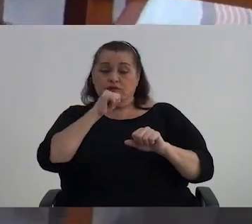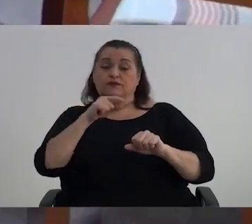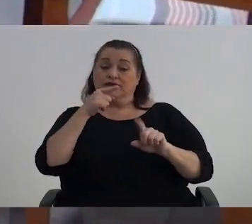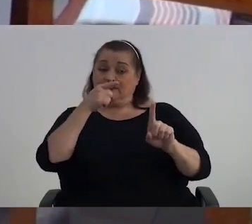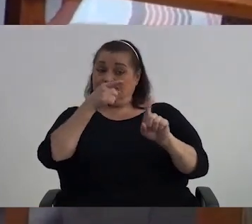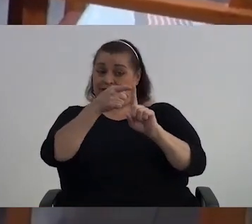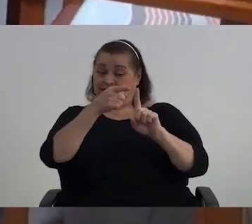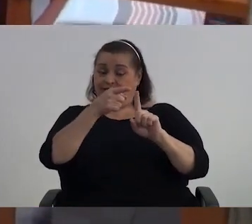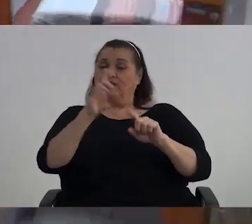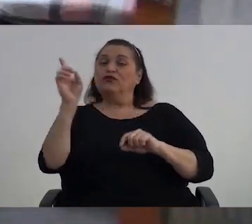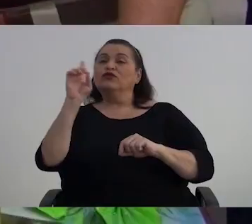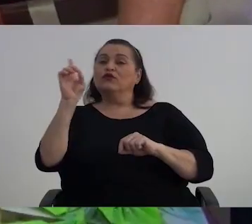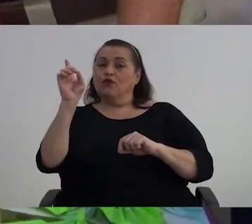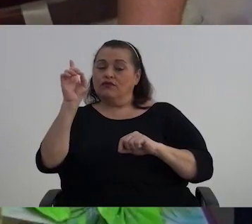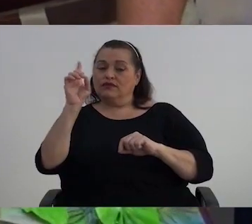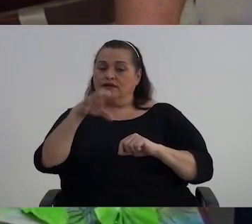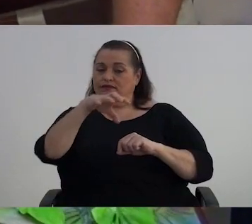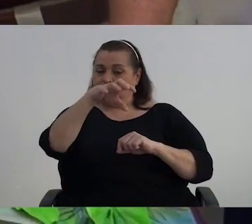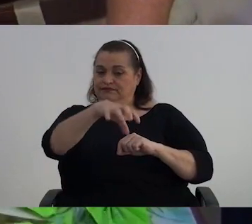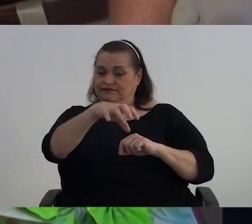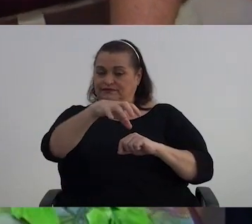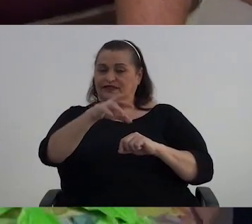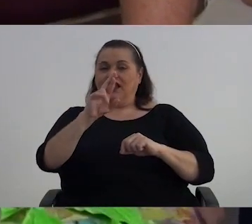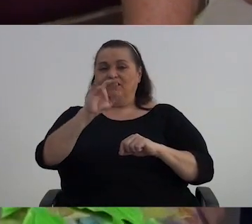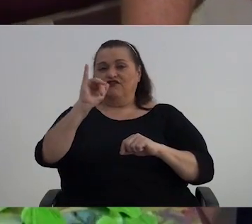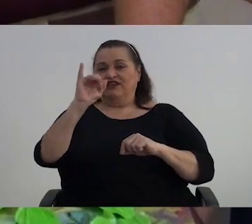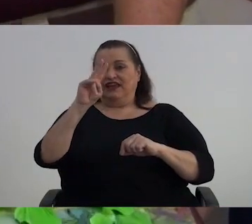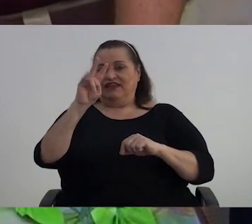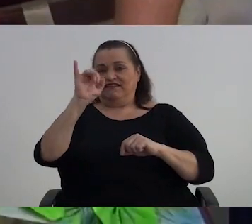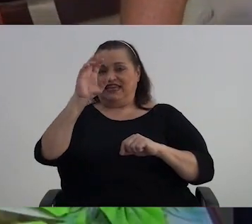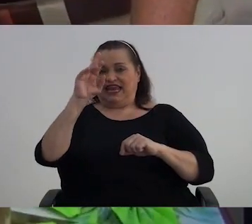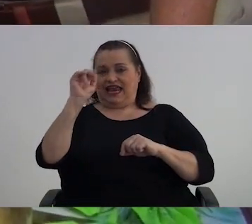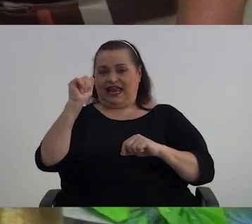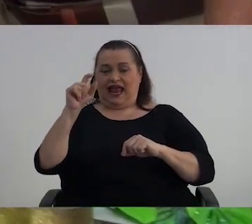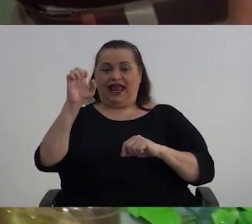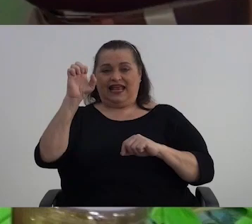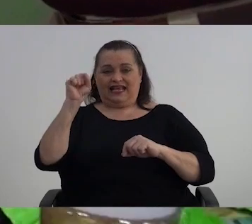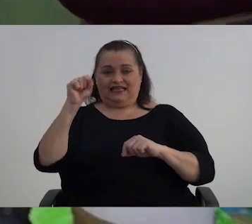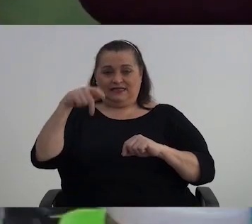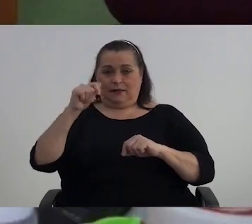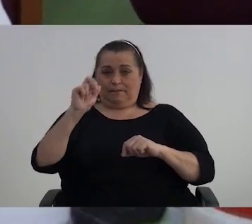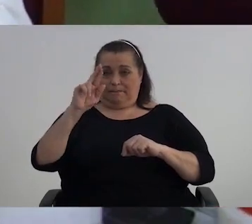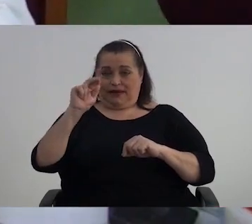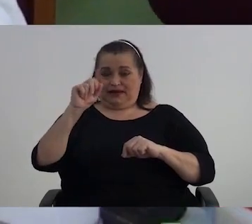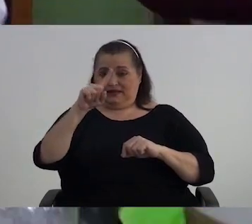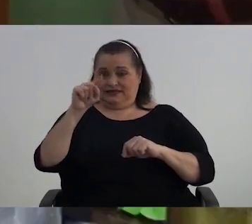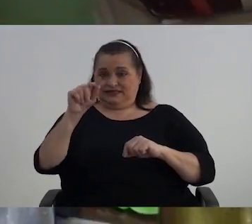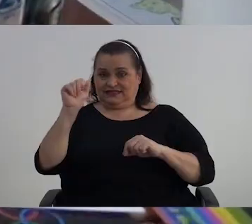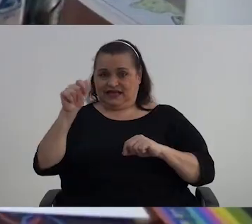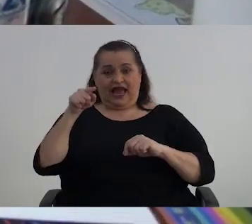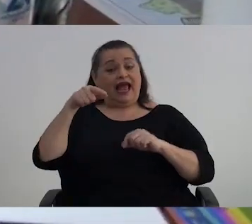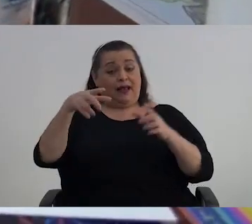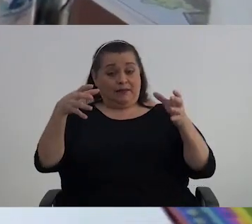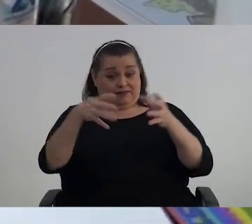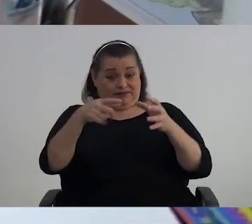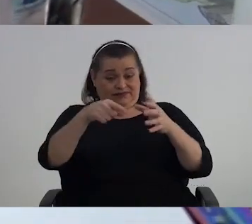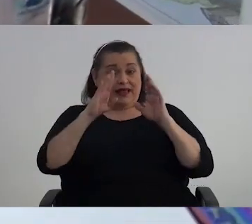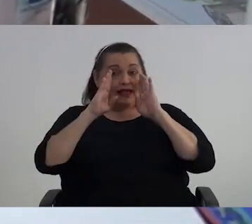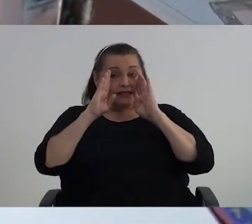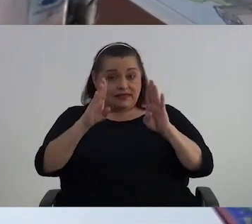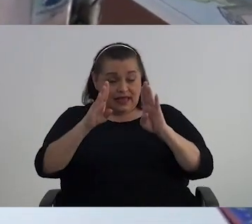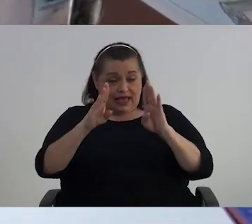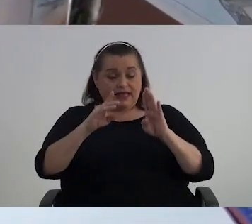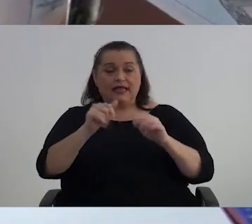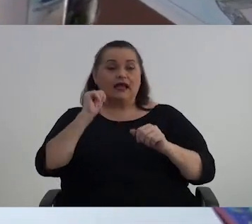se encuentra en la Riviera de Esparza. El mismo pues alberga, se atienden